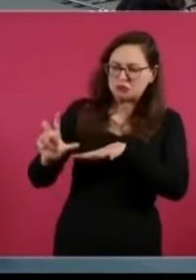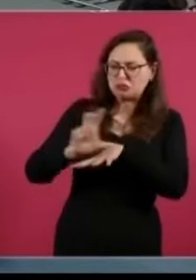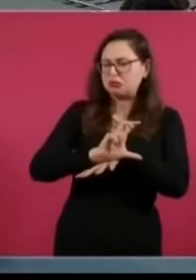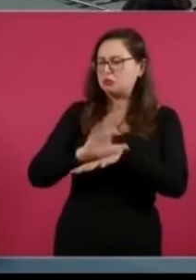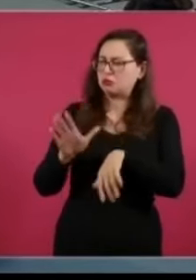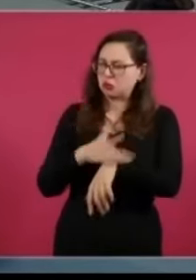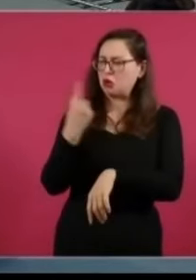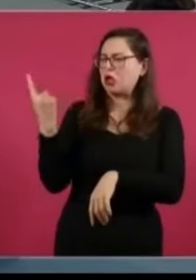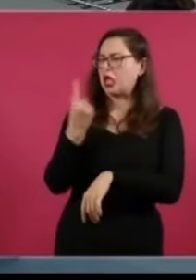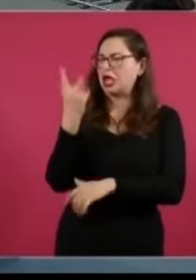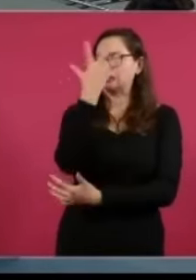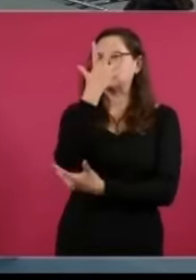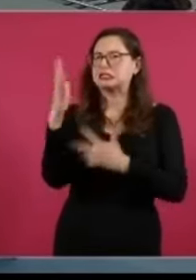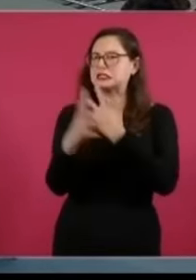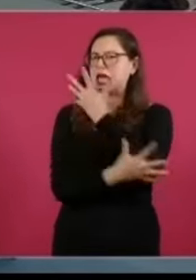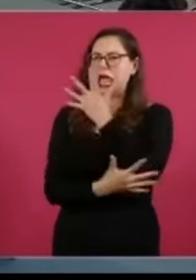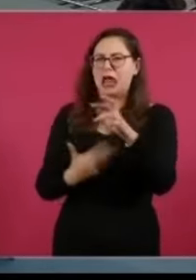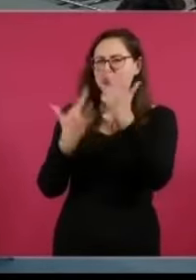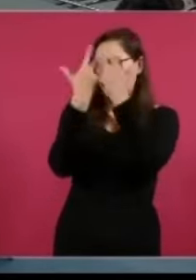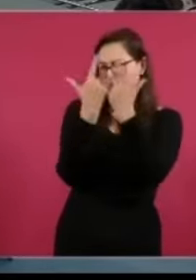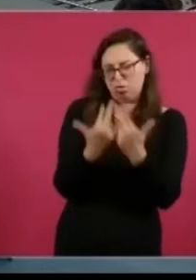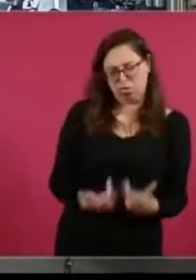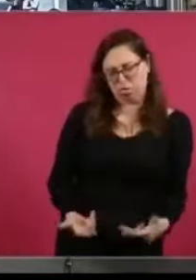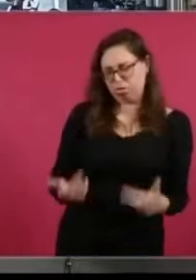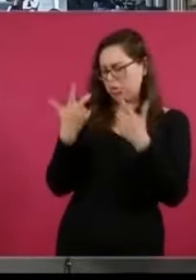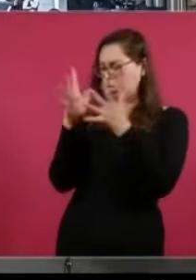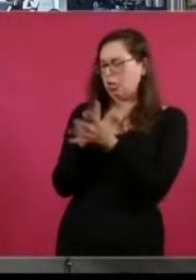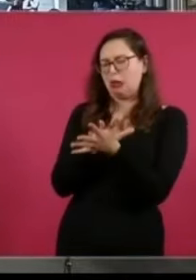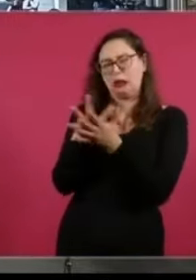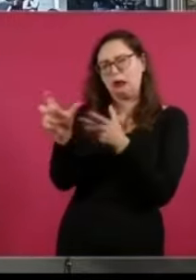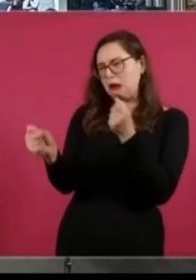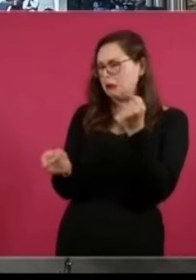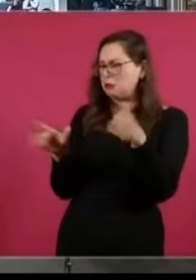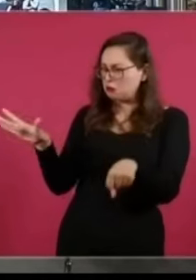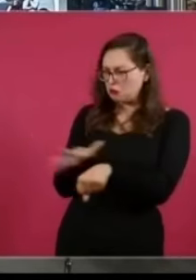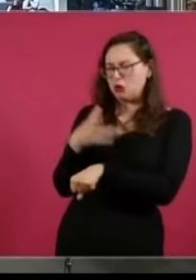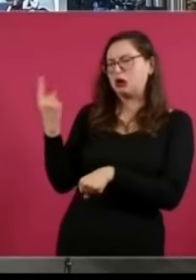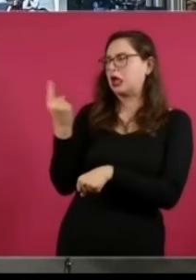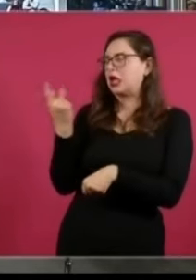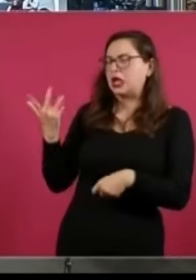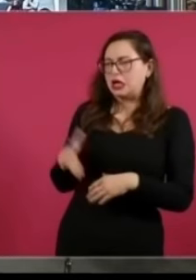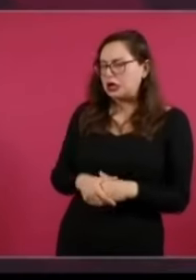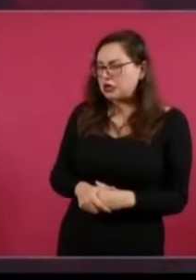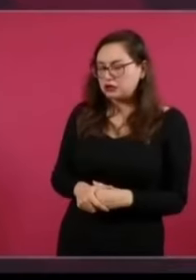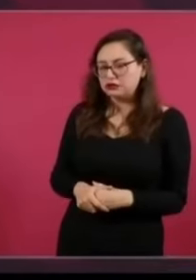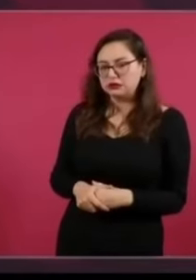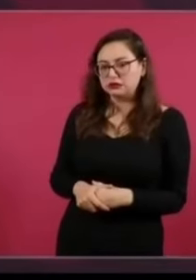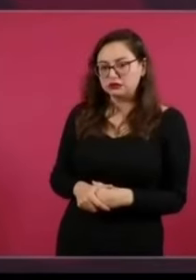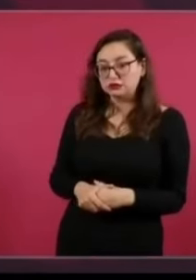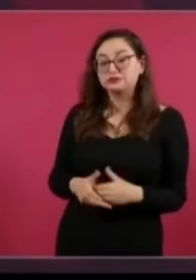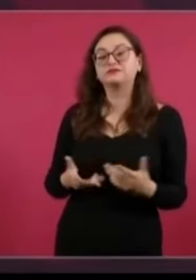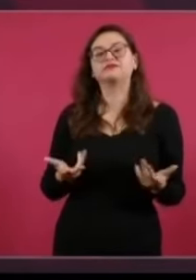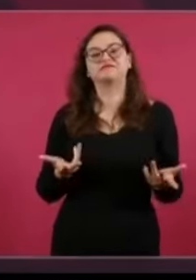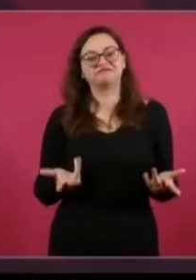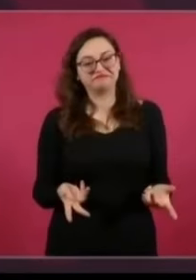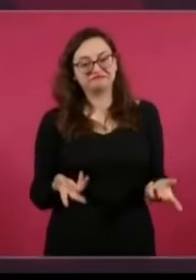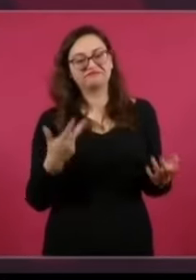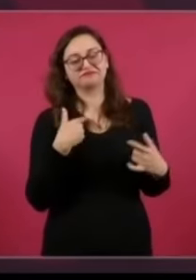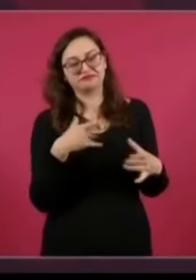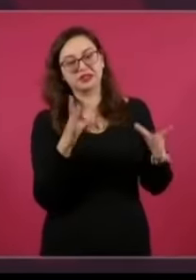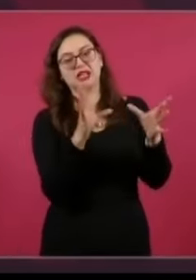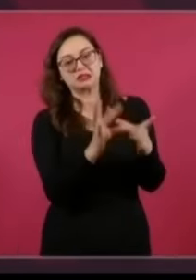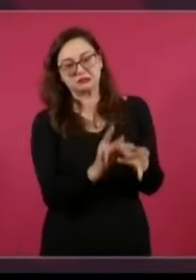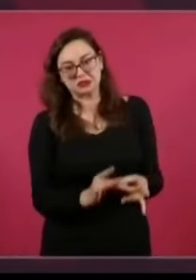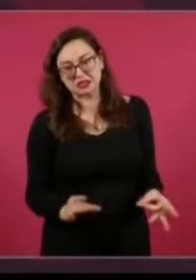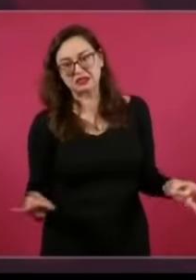pasada y presente, gente que ya hace tiempo que no participa en la organización, que fue en algún momento parte